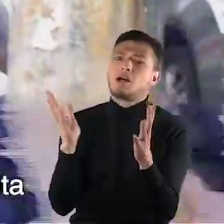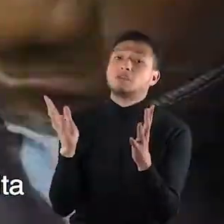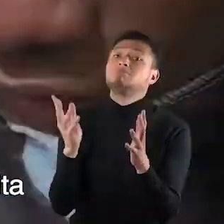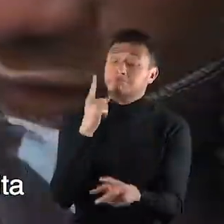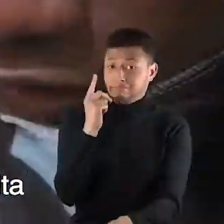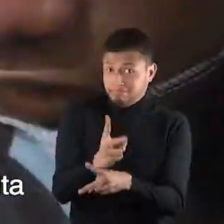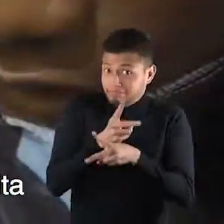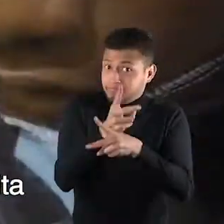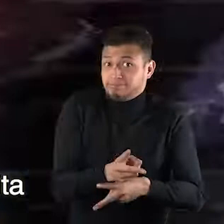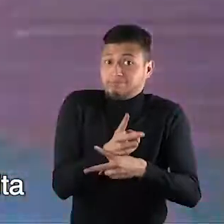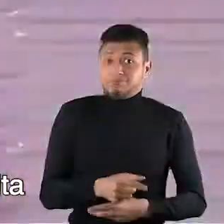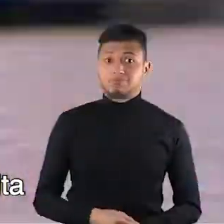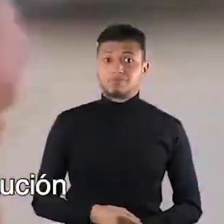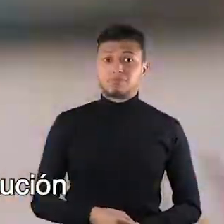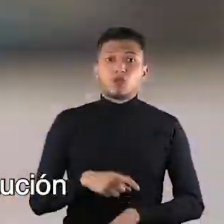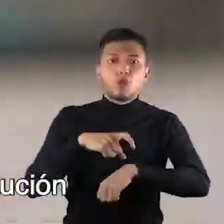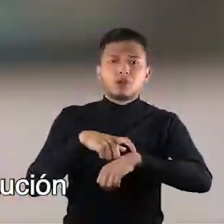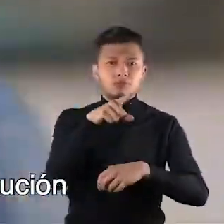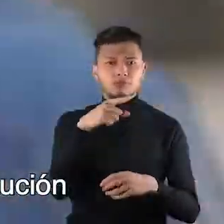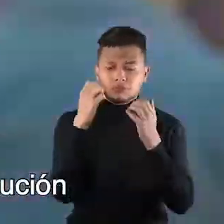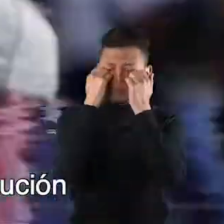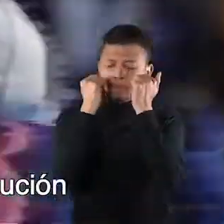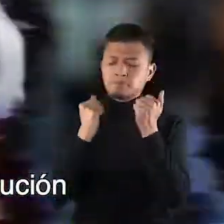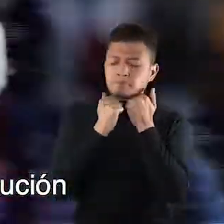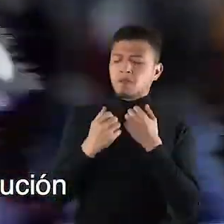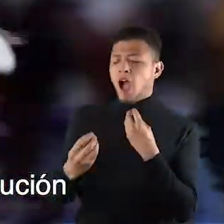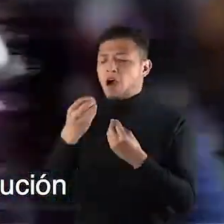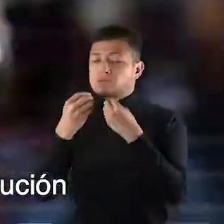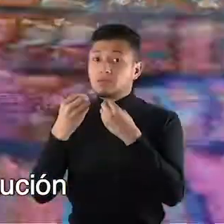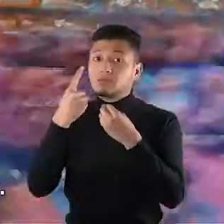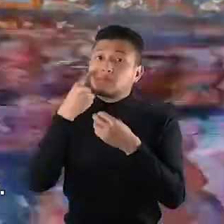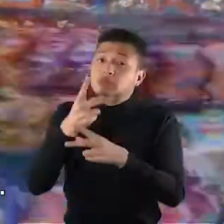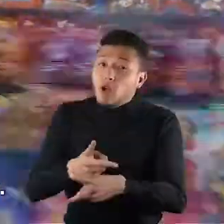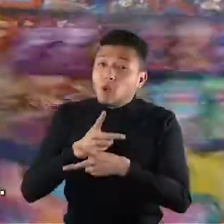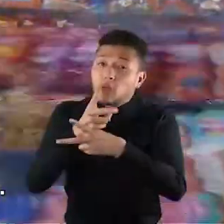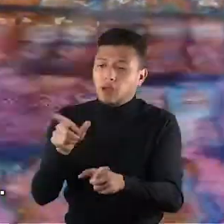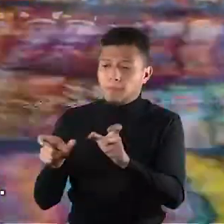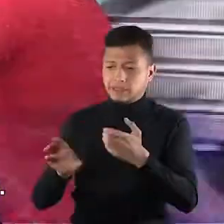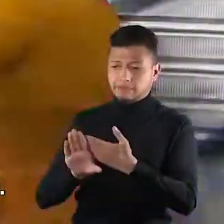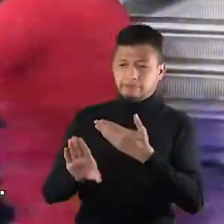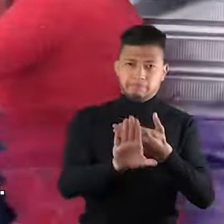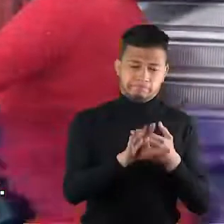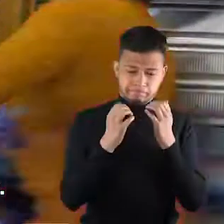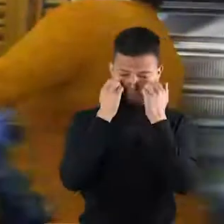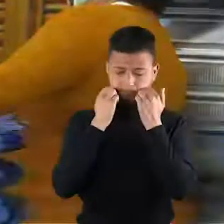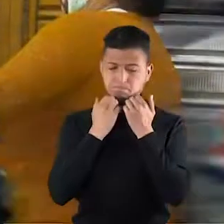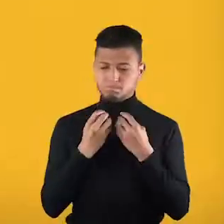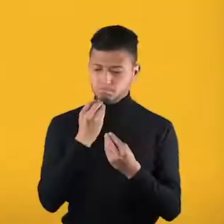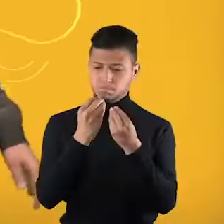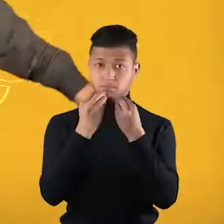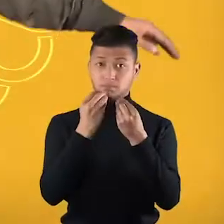En estos momentos, cuando usted necesita retirarse el tapabocas, es cuando más precaución debe tener con el distanciamiento físico.